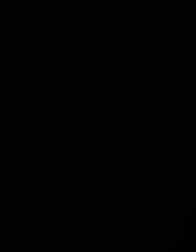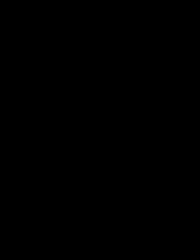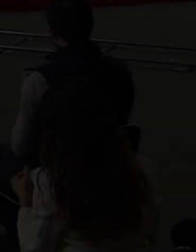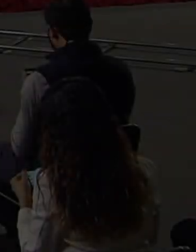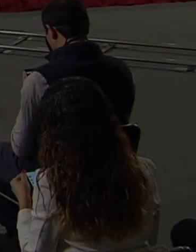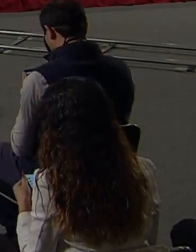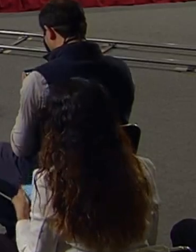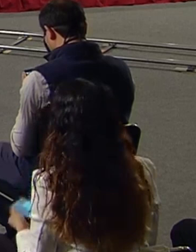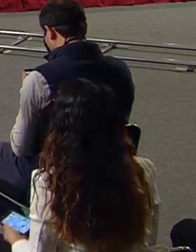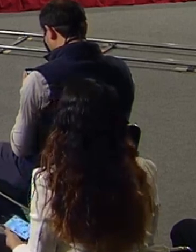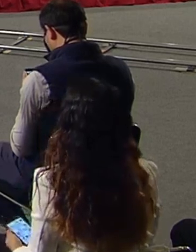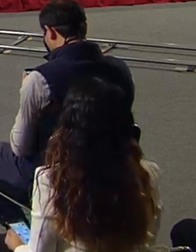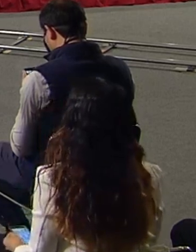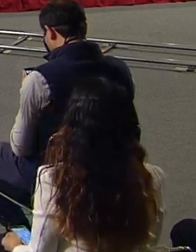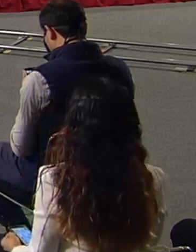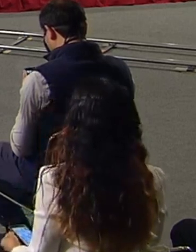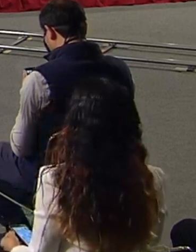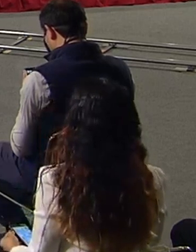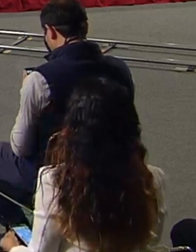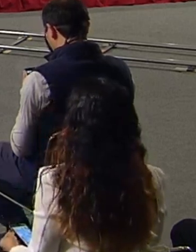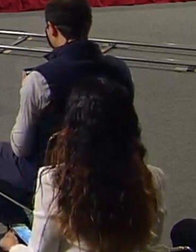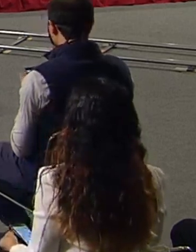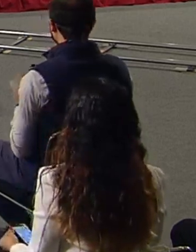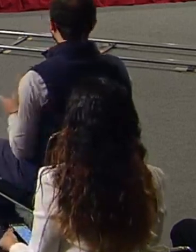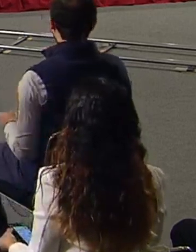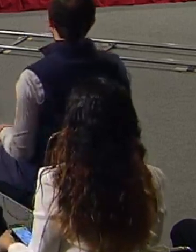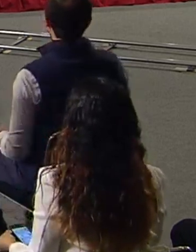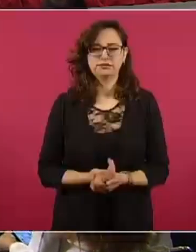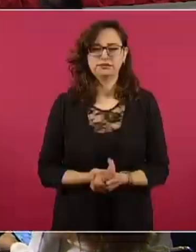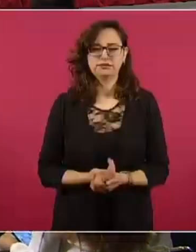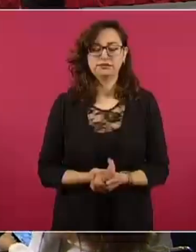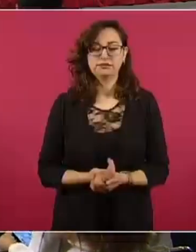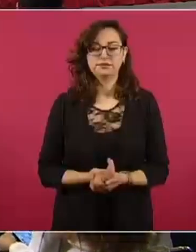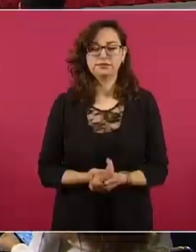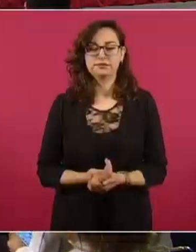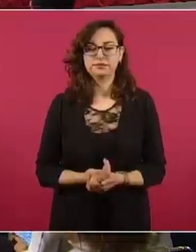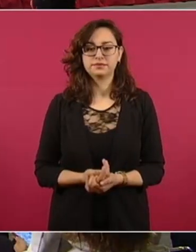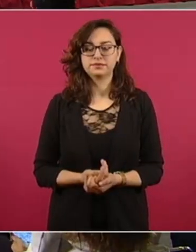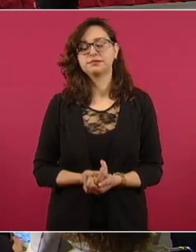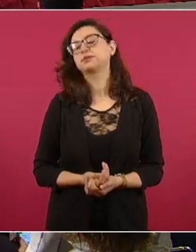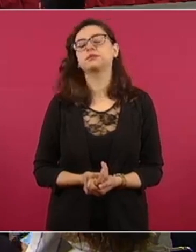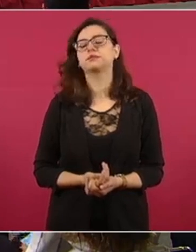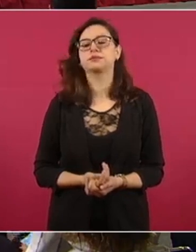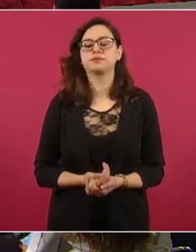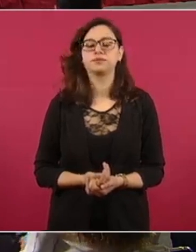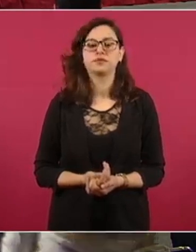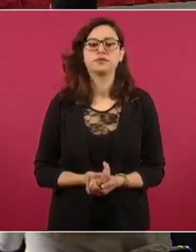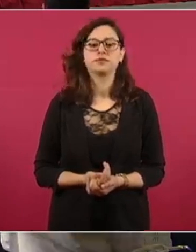Bueno, pues vamos a iniciar la conferencia